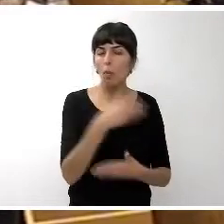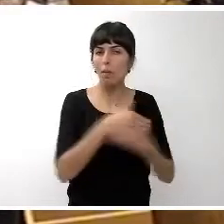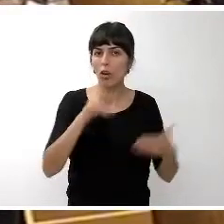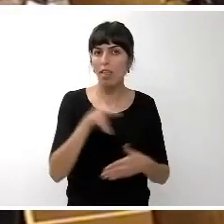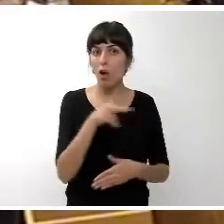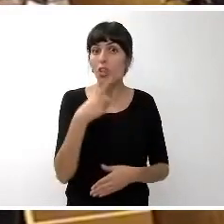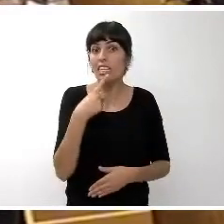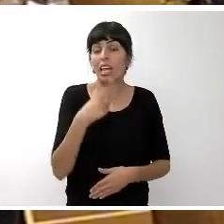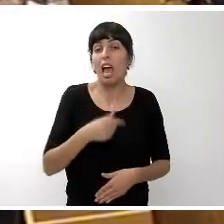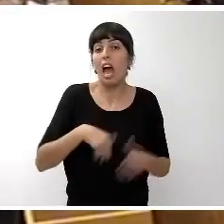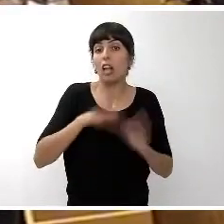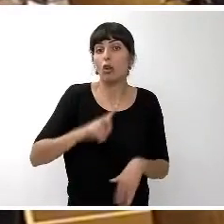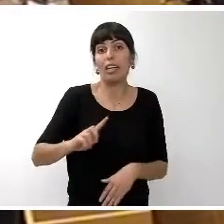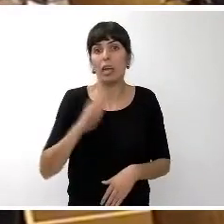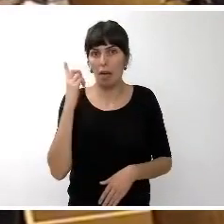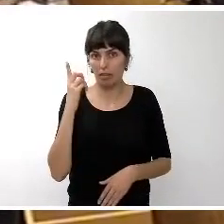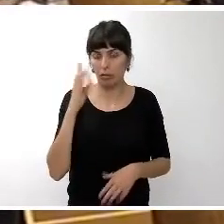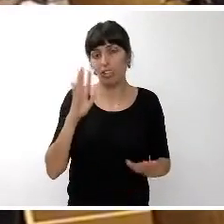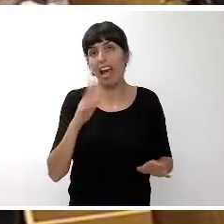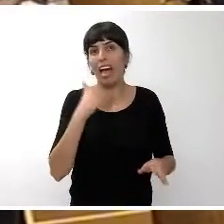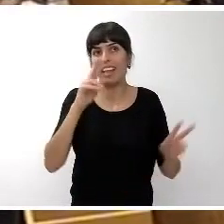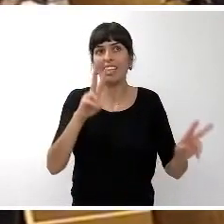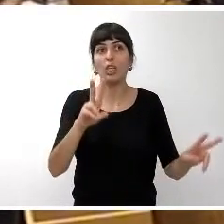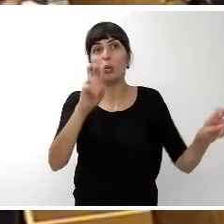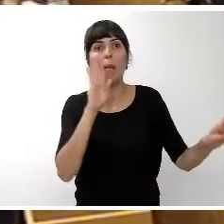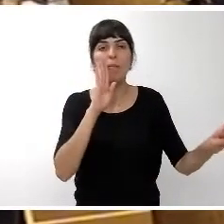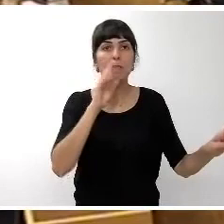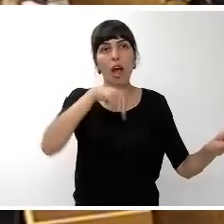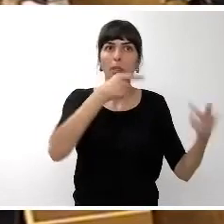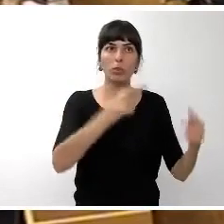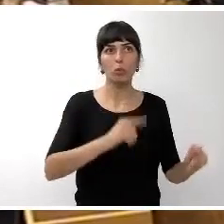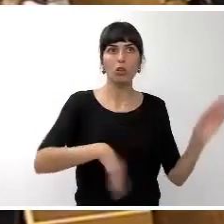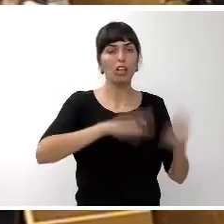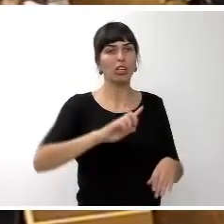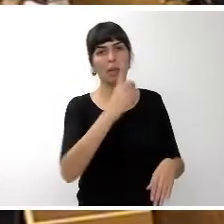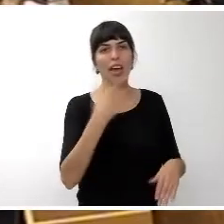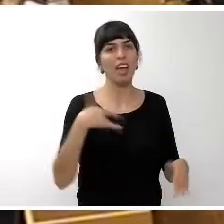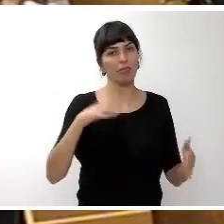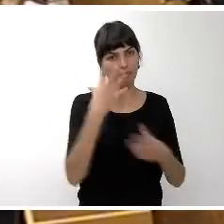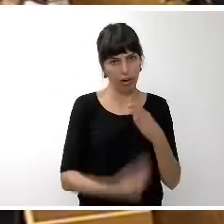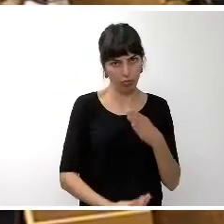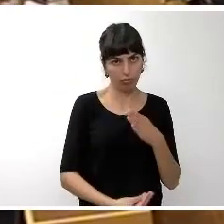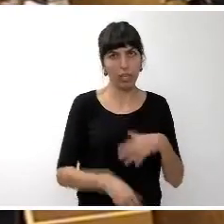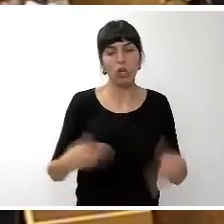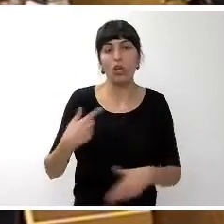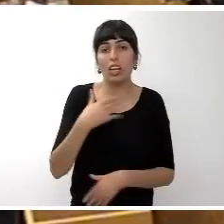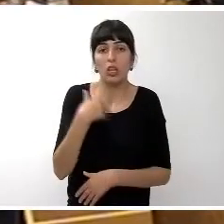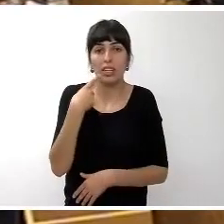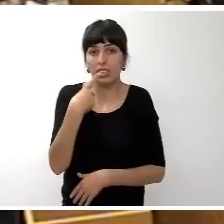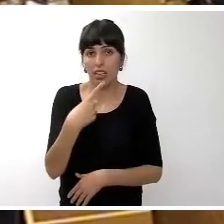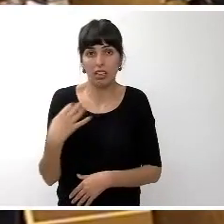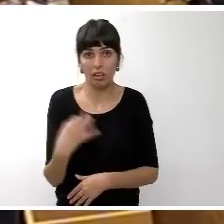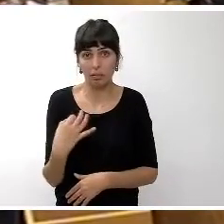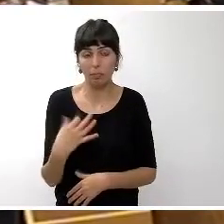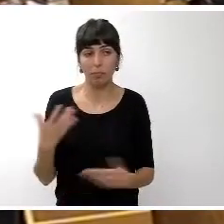más alto por lo tanto incluso en ese titular ya empezaban a confundirnos ¿qué quiero decir con esto? quiero decir